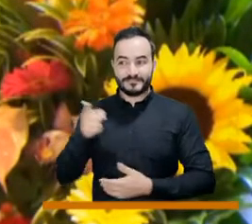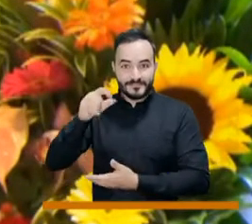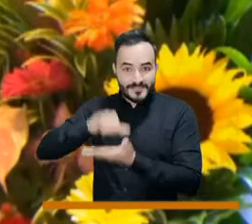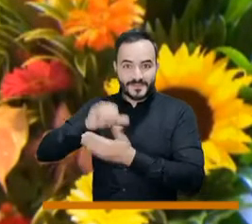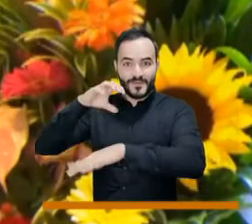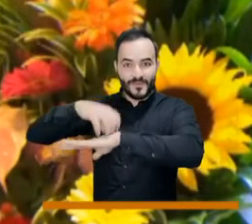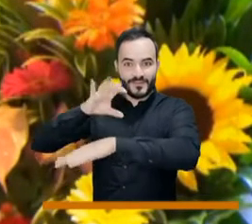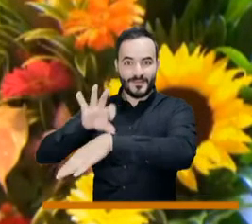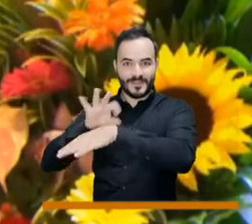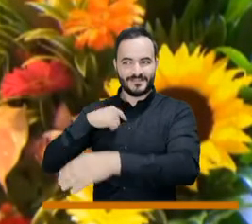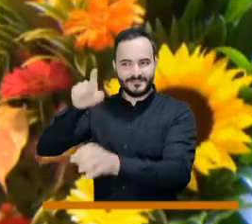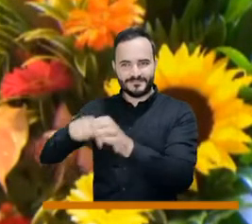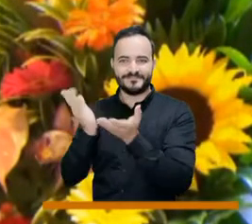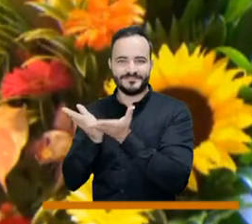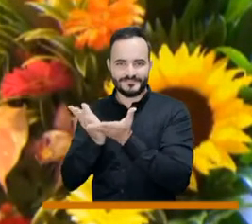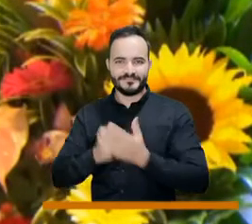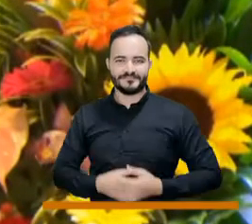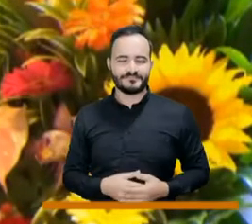correspondió irme,